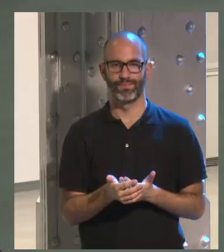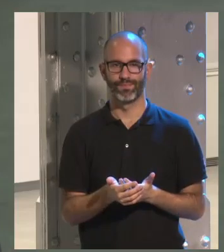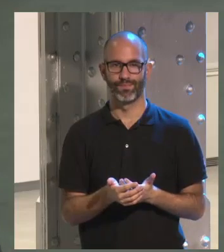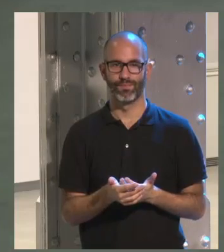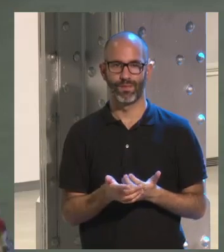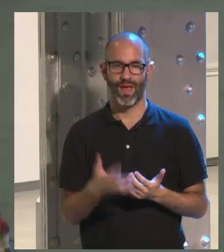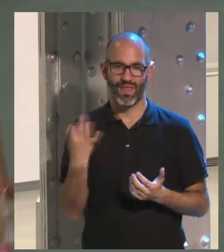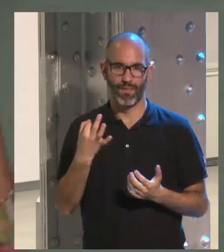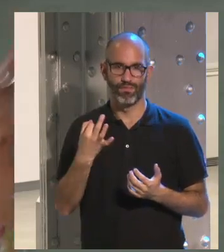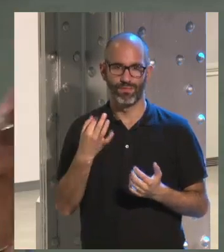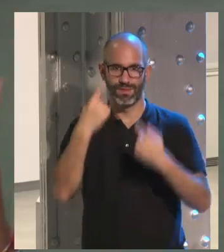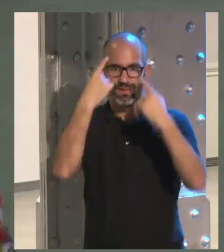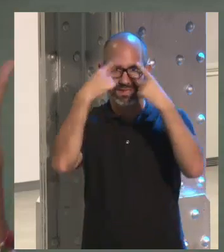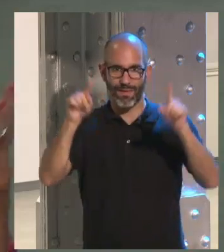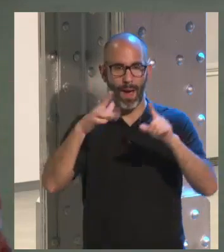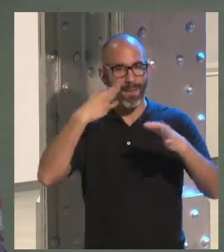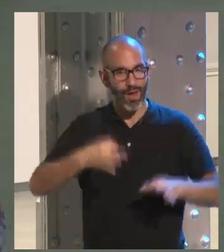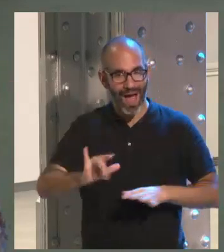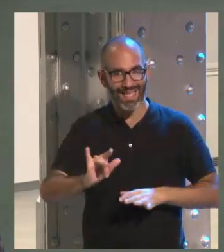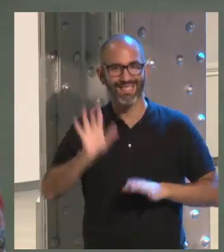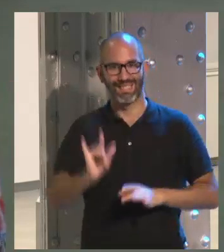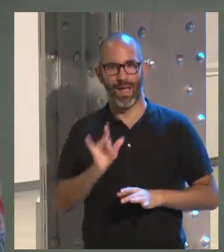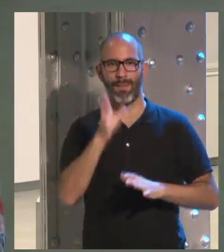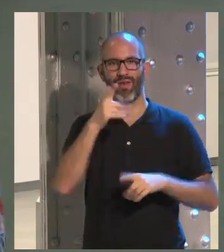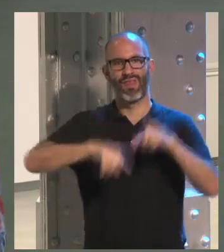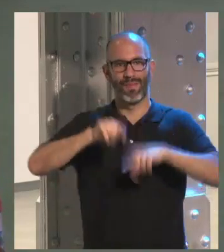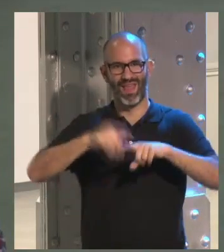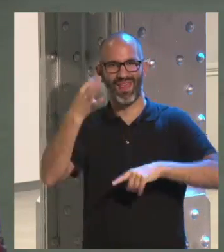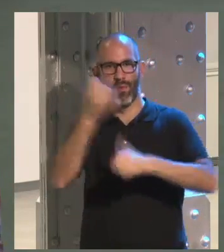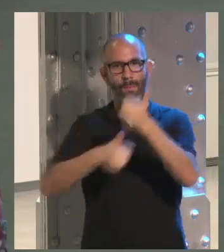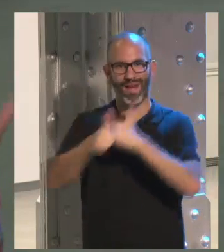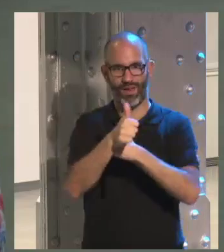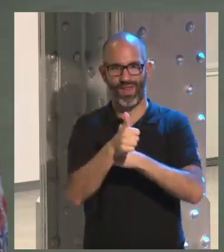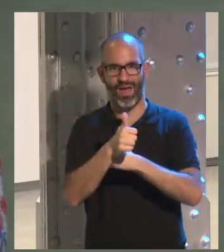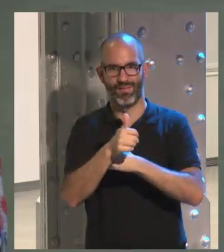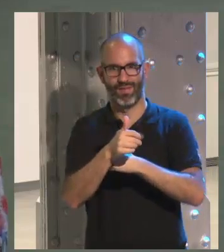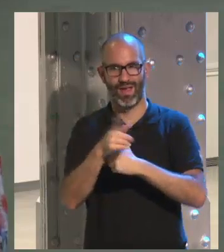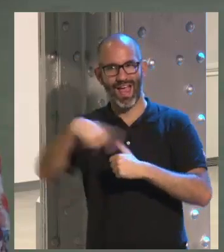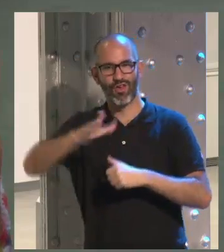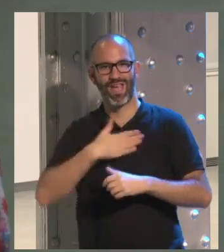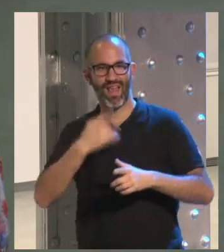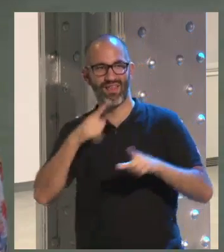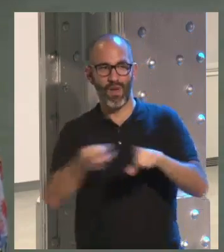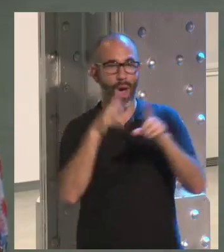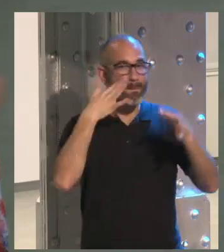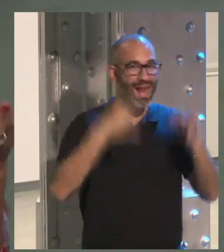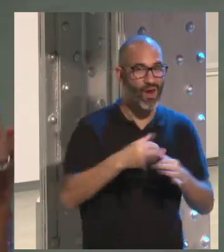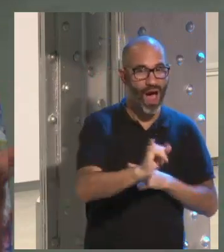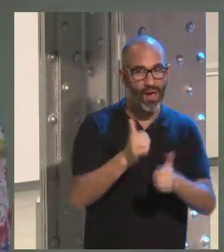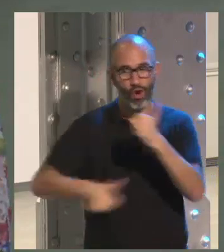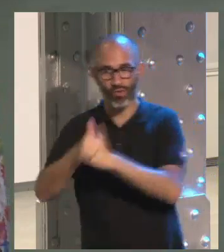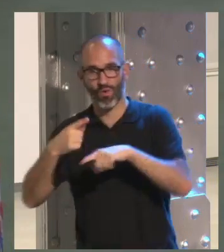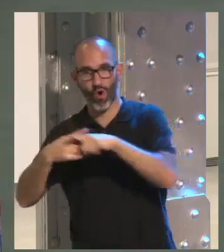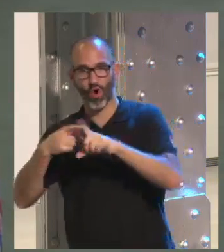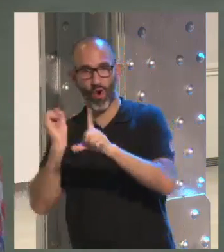son conscientes a pesar del riesgo por eso decíamos priorizan es decir priorizan compartir saben lo que la